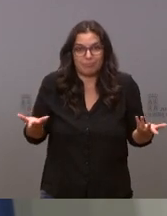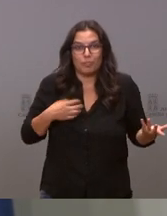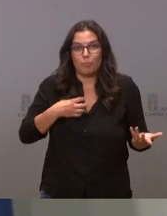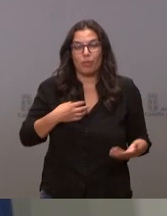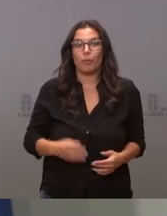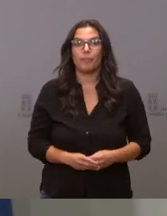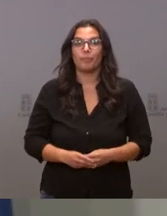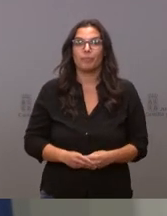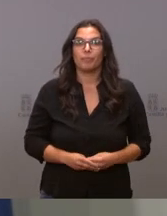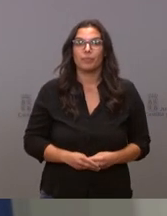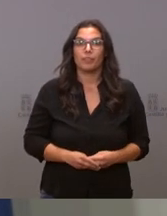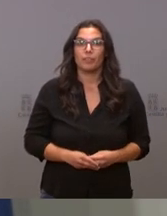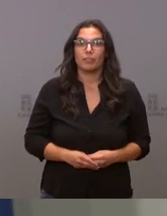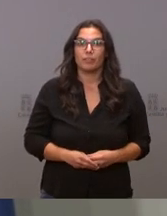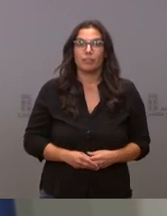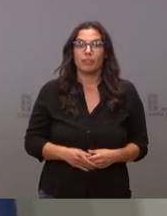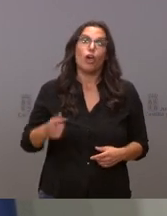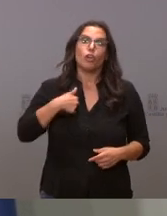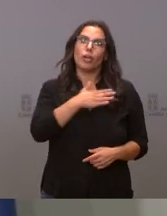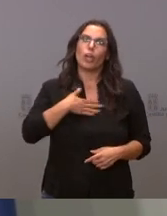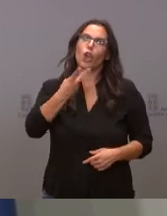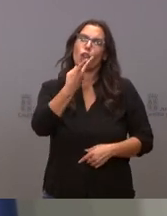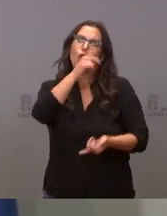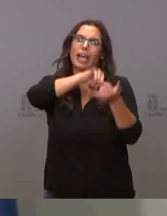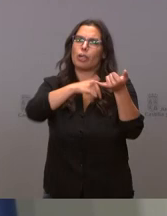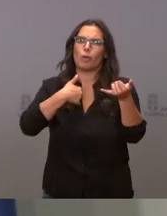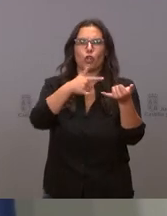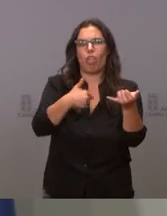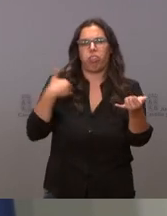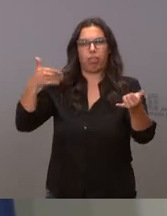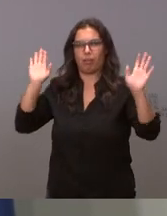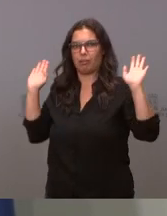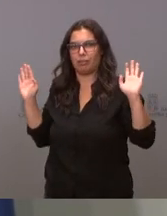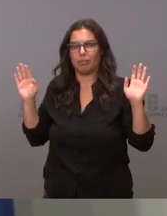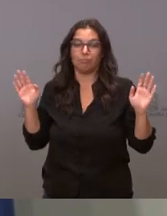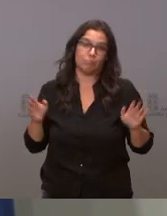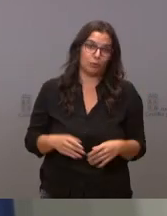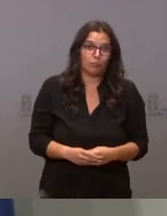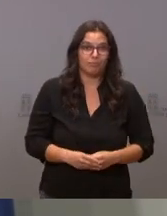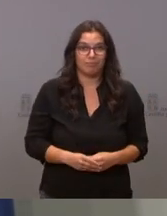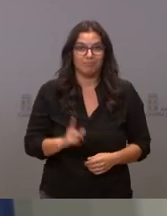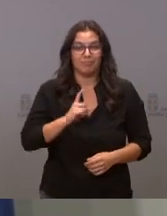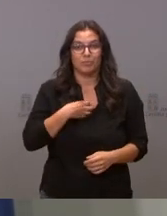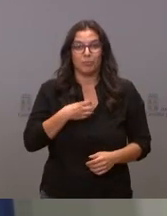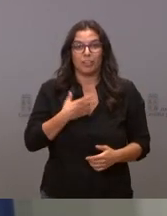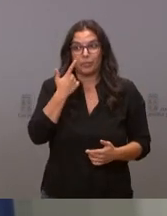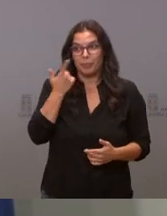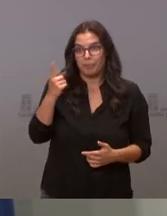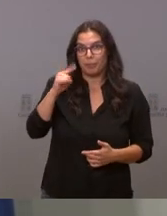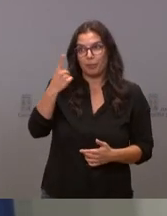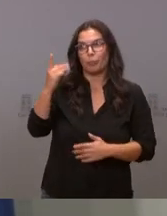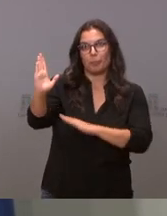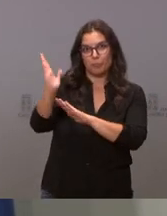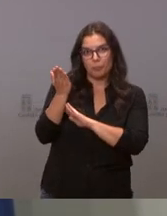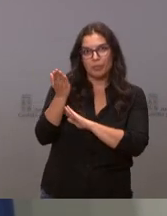quiero que usted se case conmigo pero yo no voy a ir la boda bueno por poderes no puedo tiene que venir usted a hacerme la propuesta